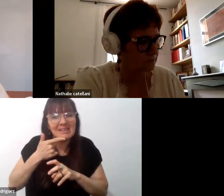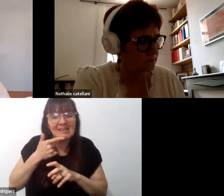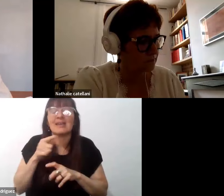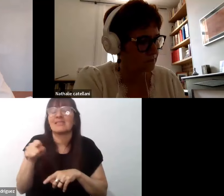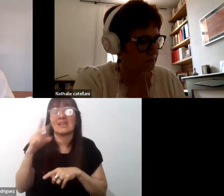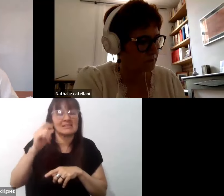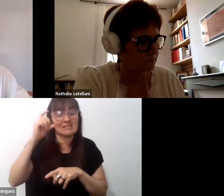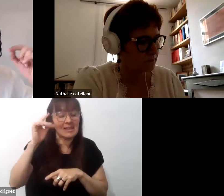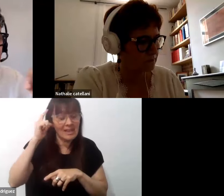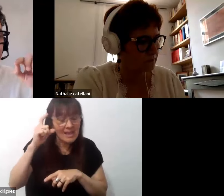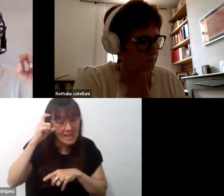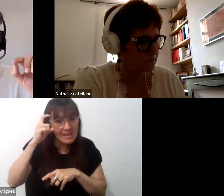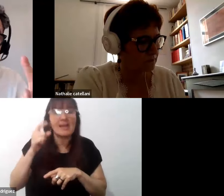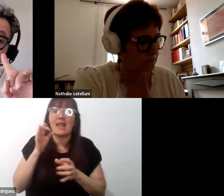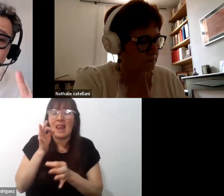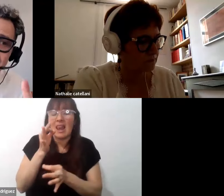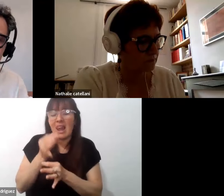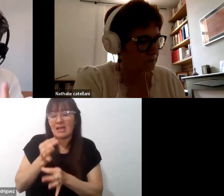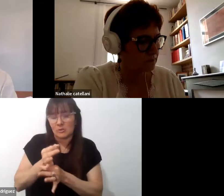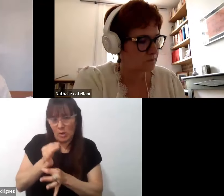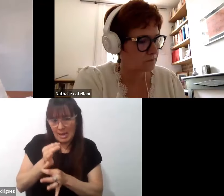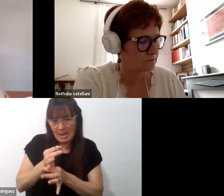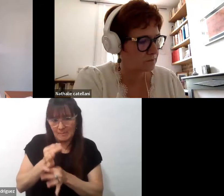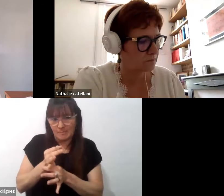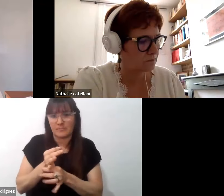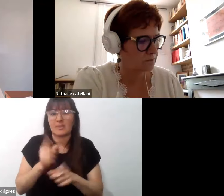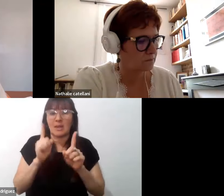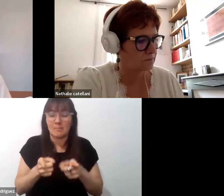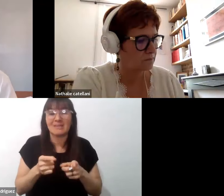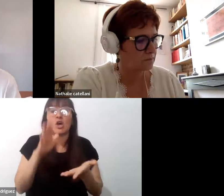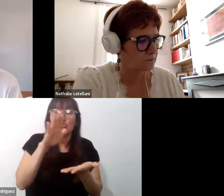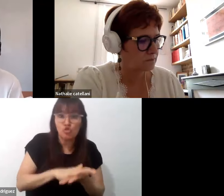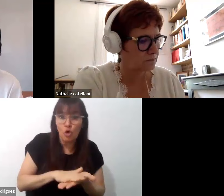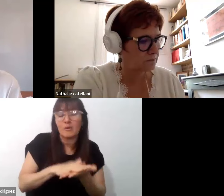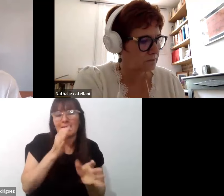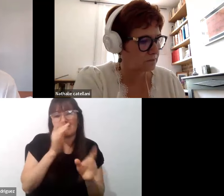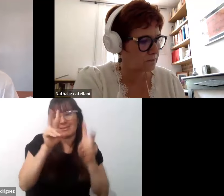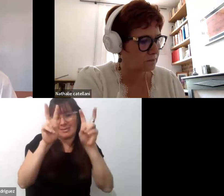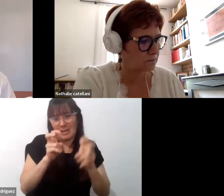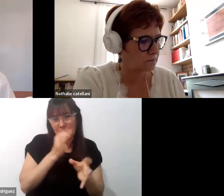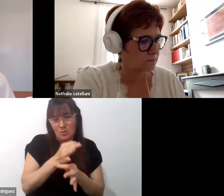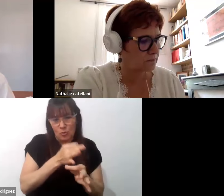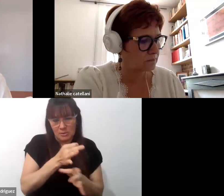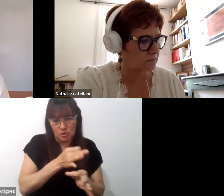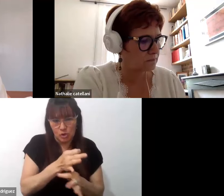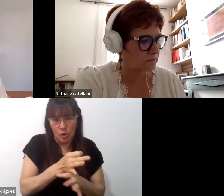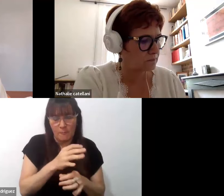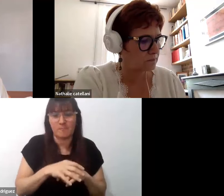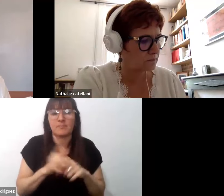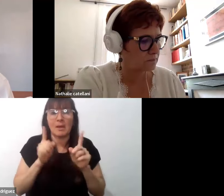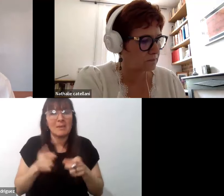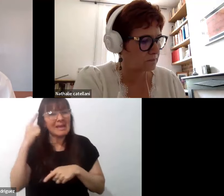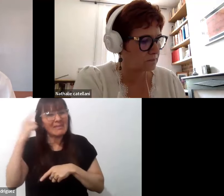¿no? En, y también en y sobre la educación. Pero también incorporan esta idea de